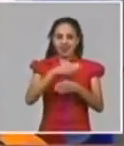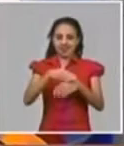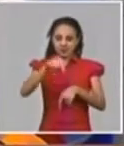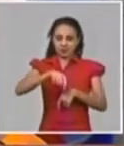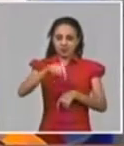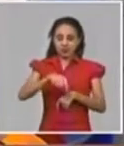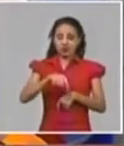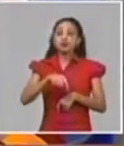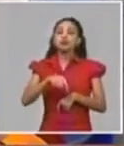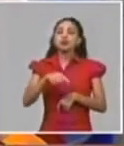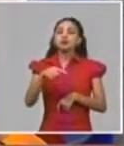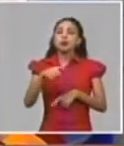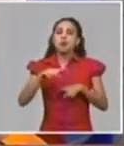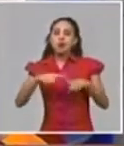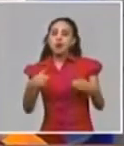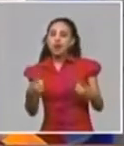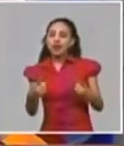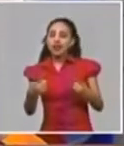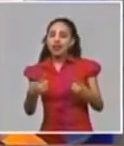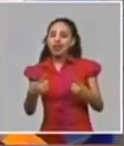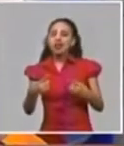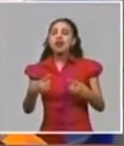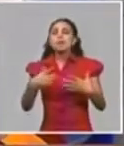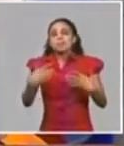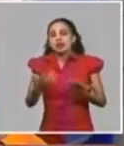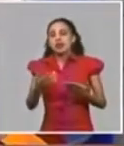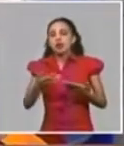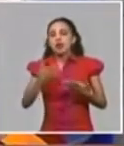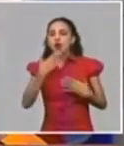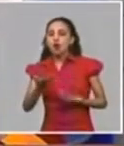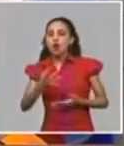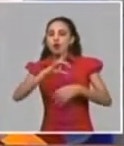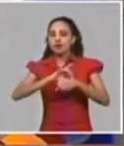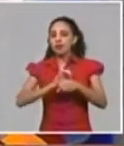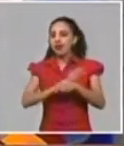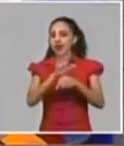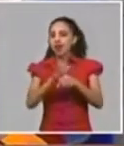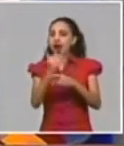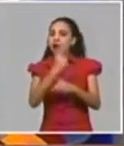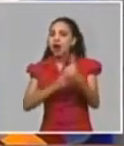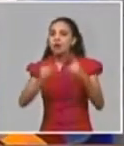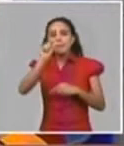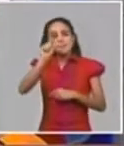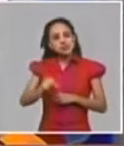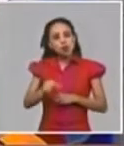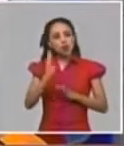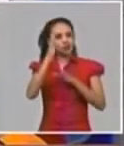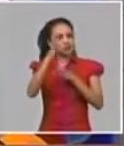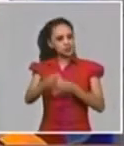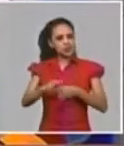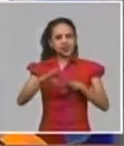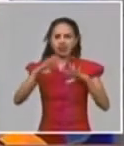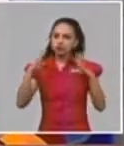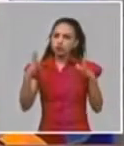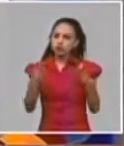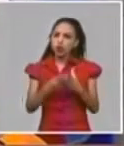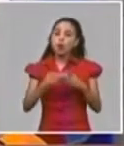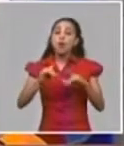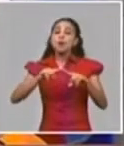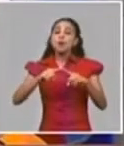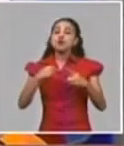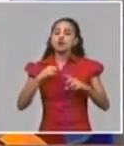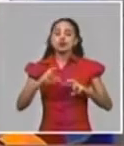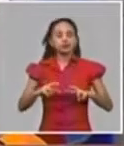ver con eso tiene que ver con el comportamiento que ha tenido la enfermedad en algunas personas pero vuelvo a